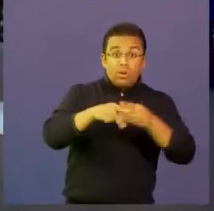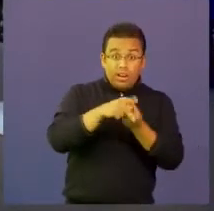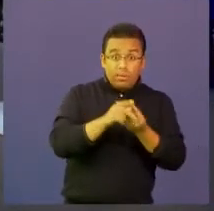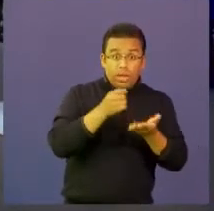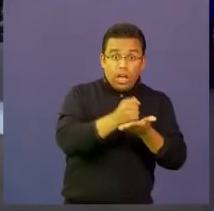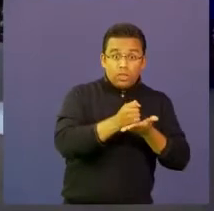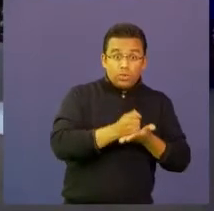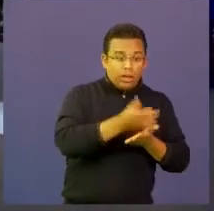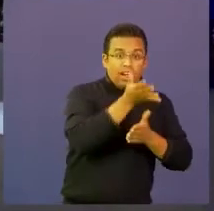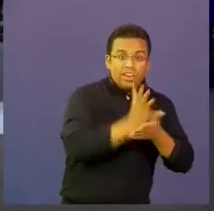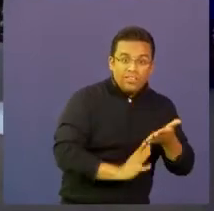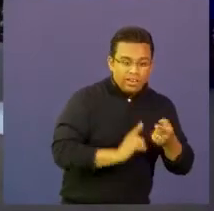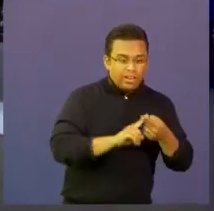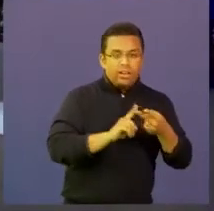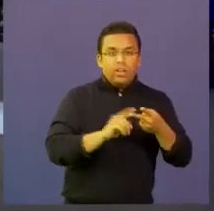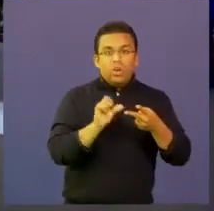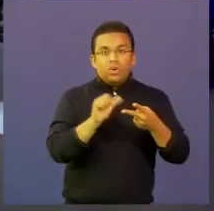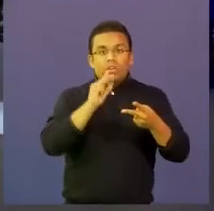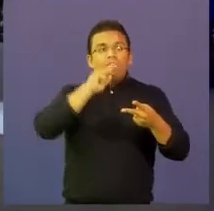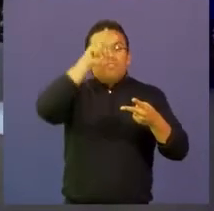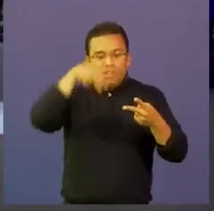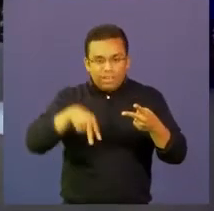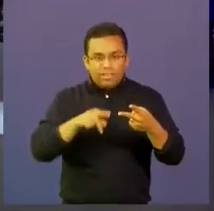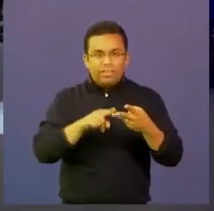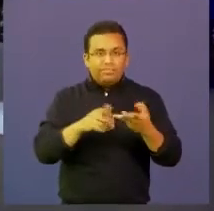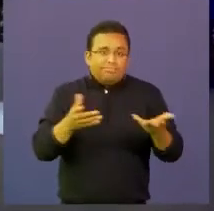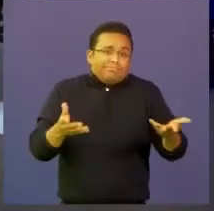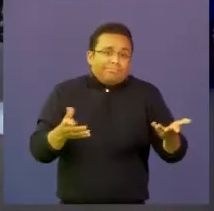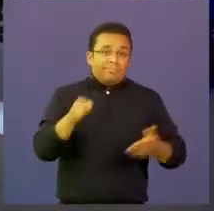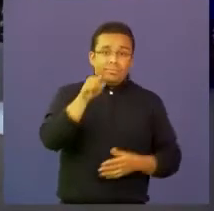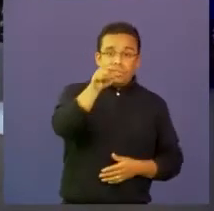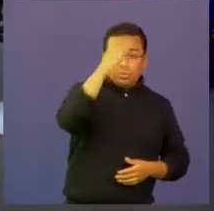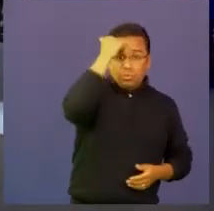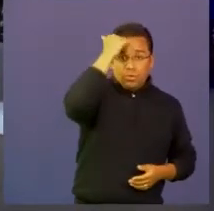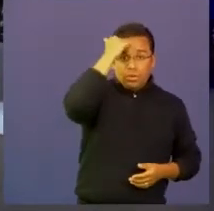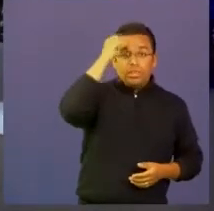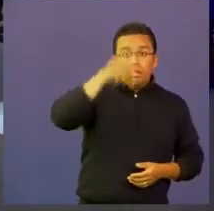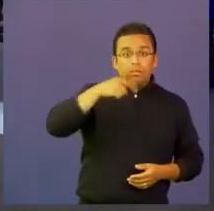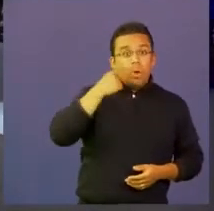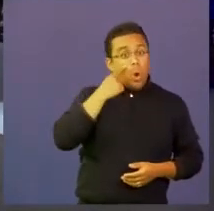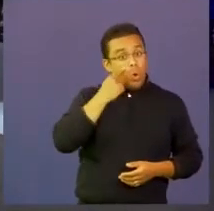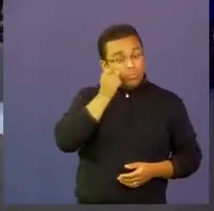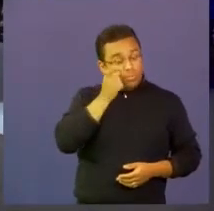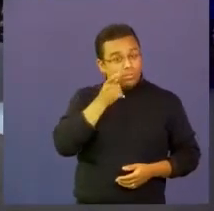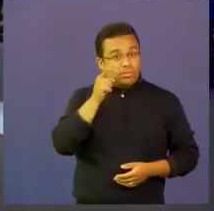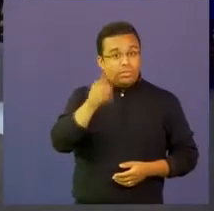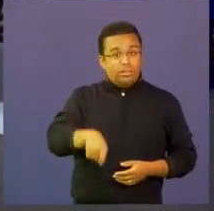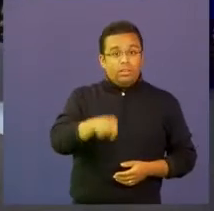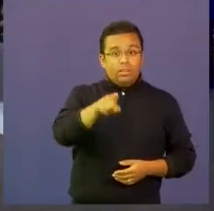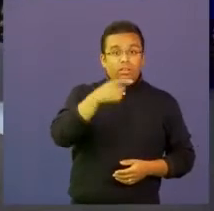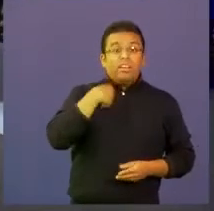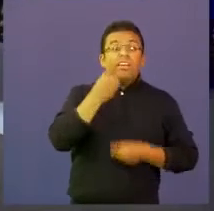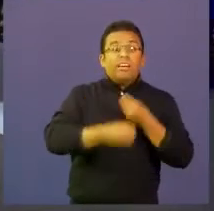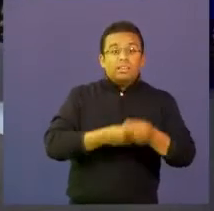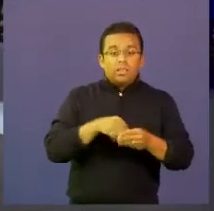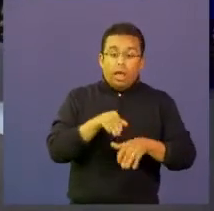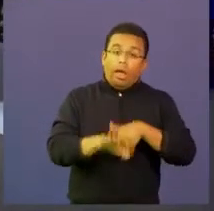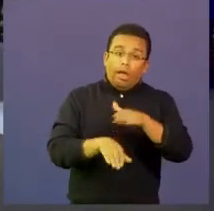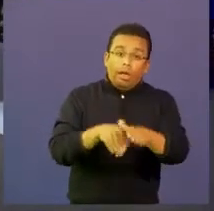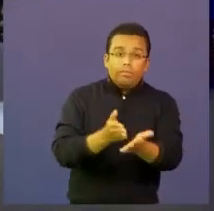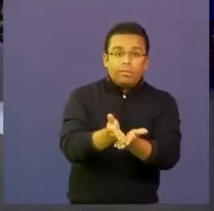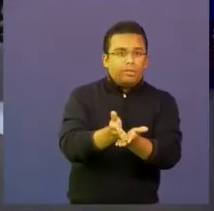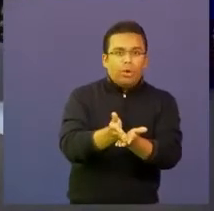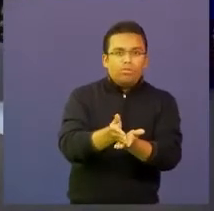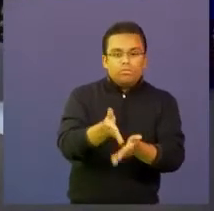mirar el plagio o sea maestro póngase las pilas porque lo que usted está haciendo es irse un poco más atrás